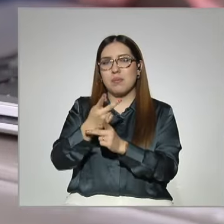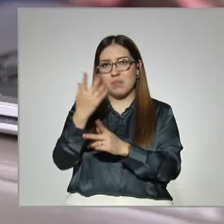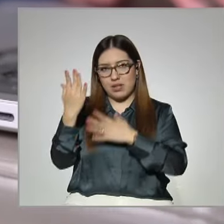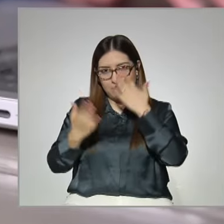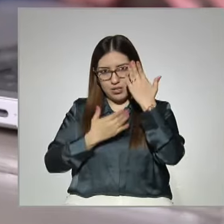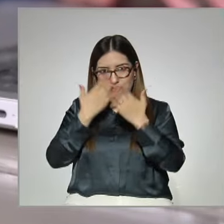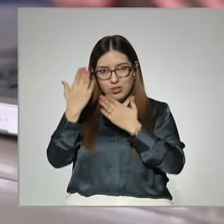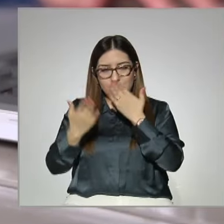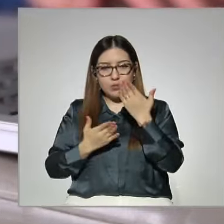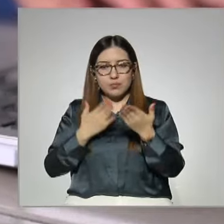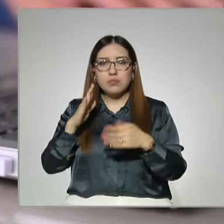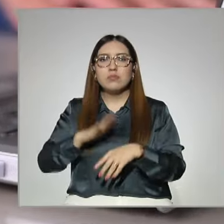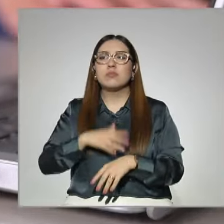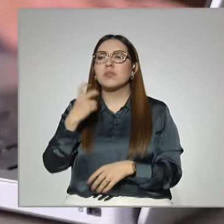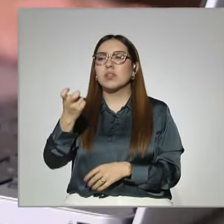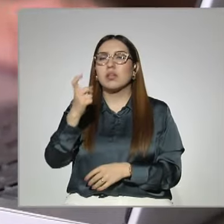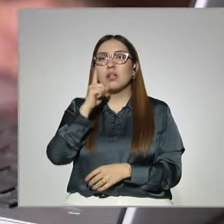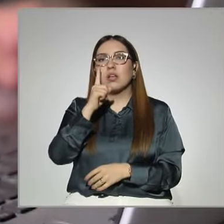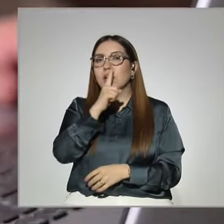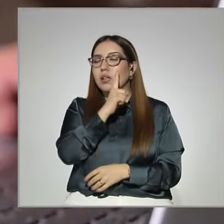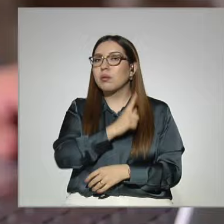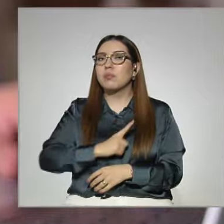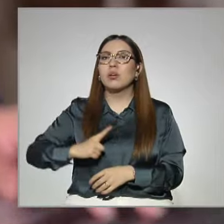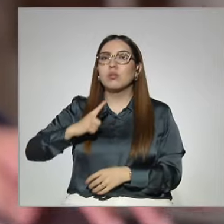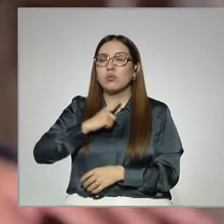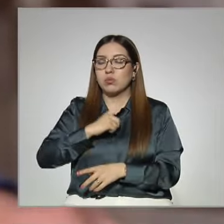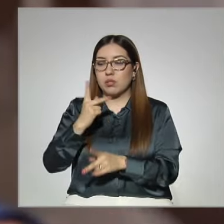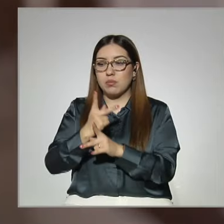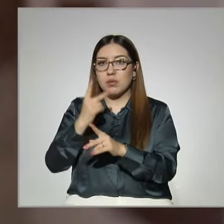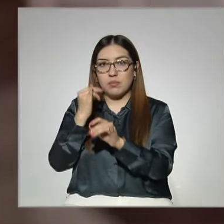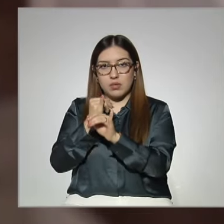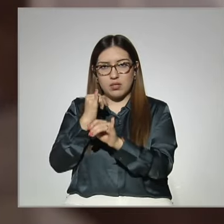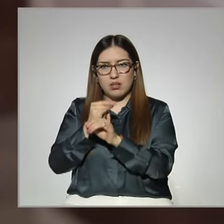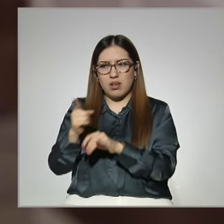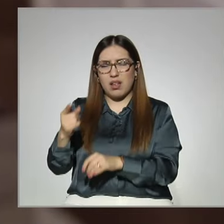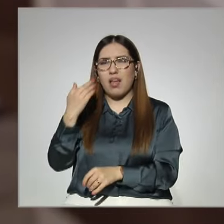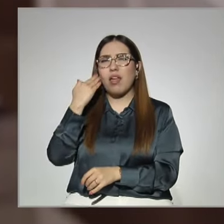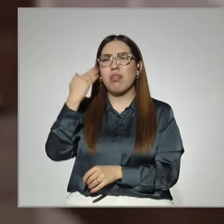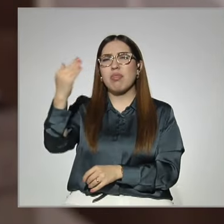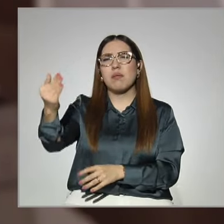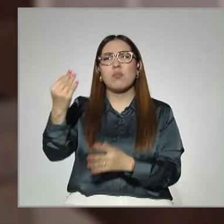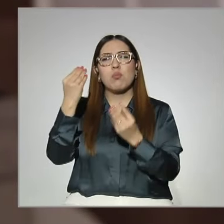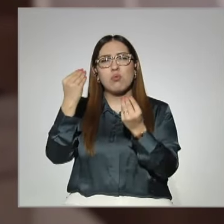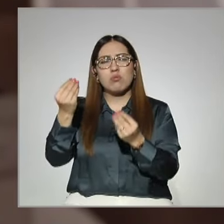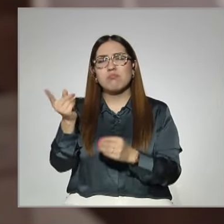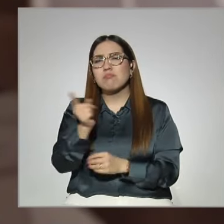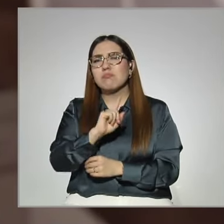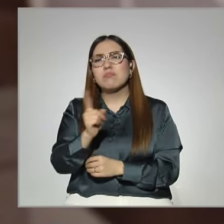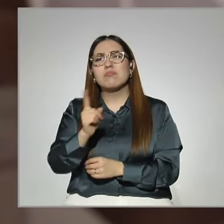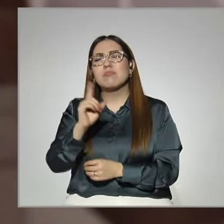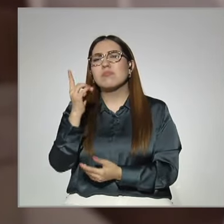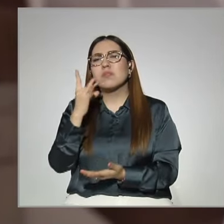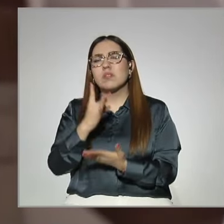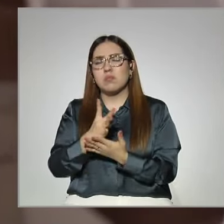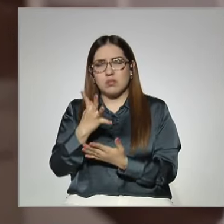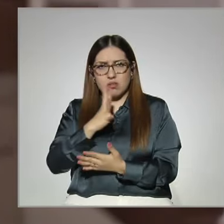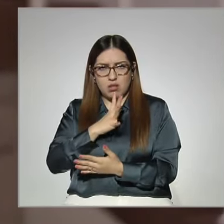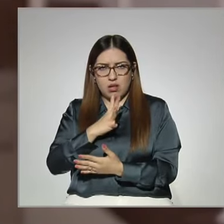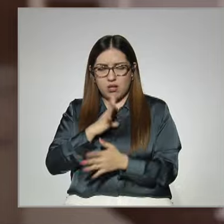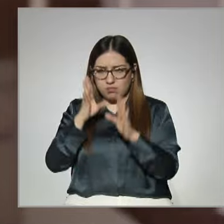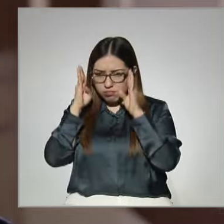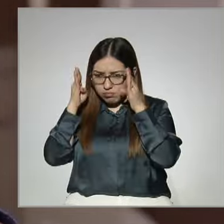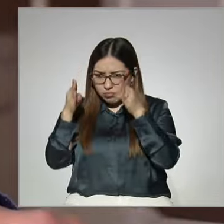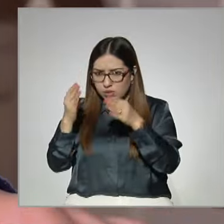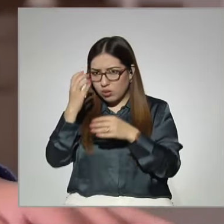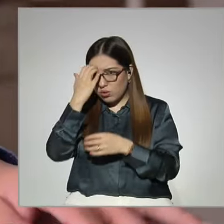gustó la opción de prepa en línea porque si bien no es un tiempo tan prolongado, o sea, realmente te vas con todos los conocimientos que debe de